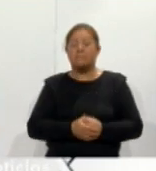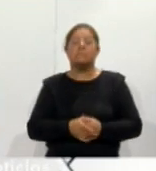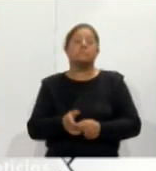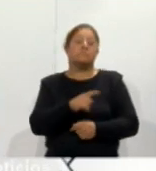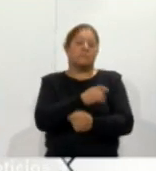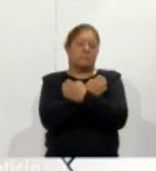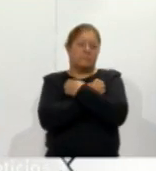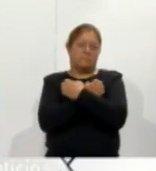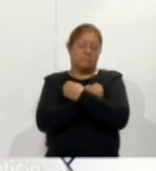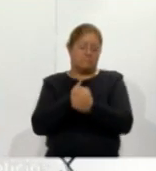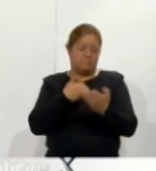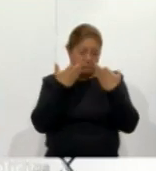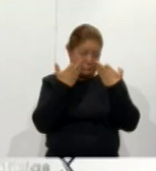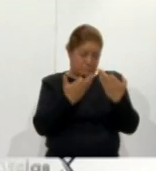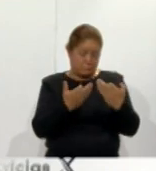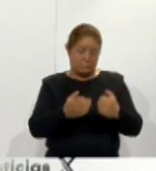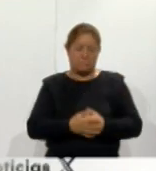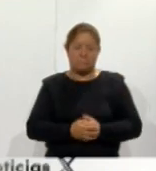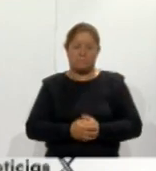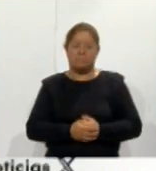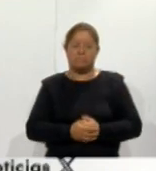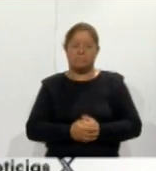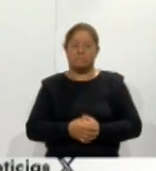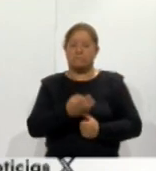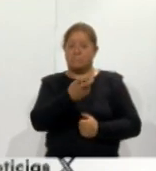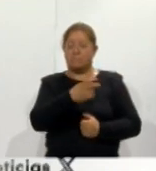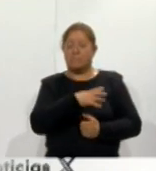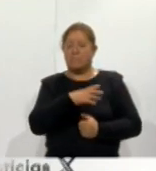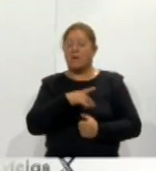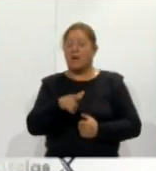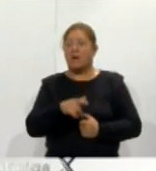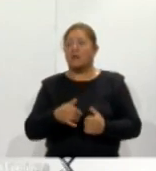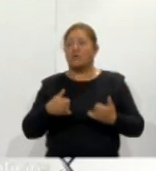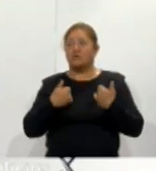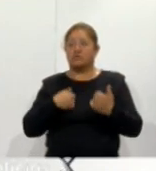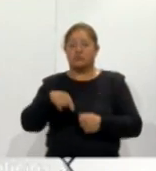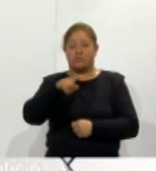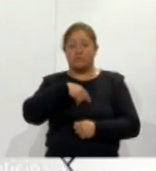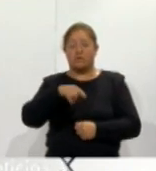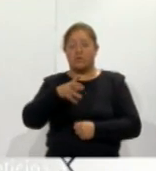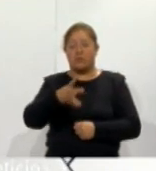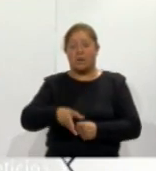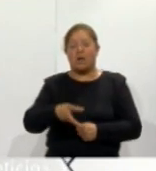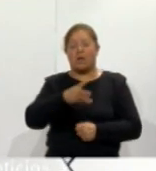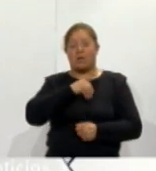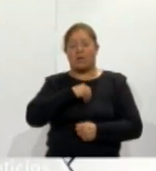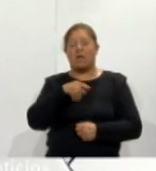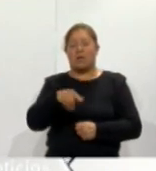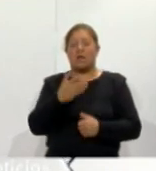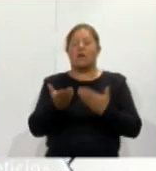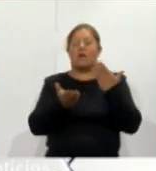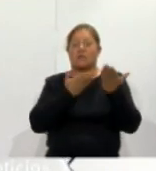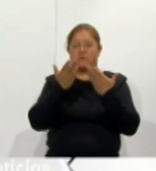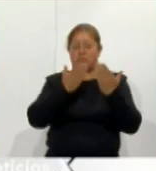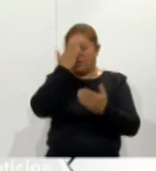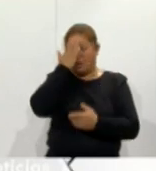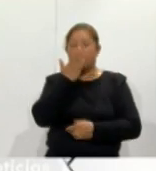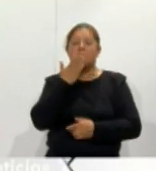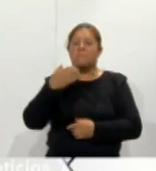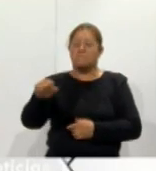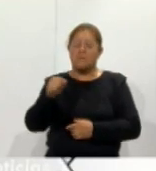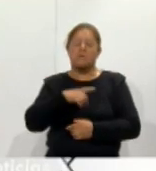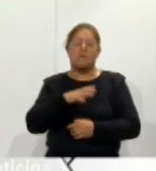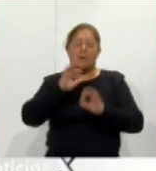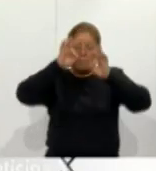pues estamos viendo la cuestión de que los chicos adquieran habilidades de estudio que se fortalezcan la